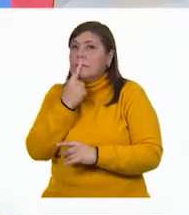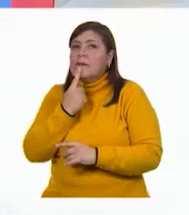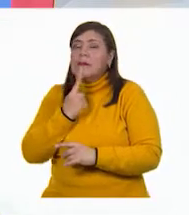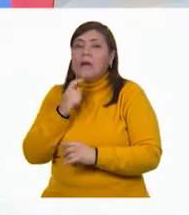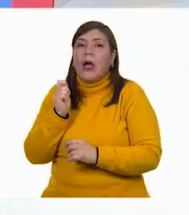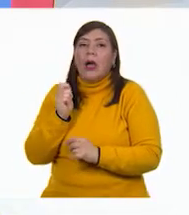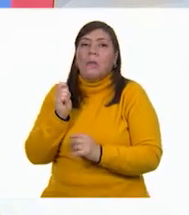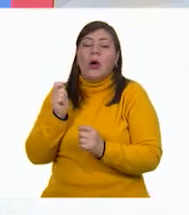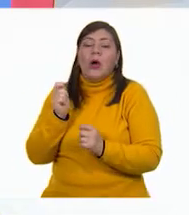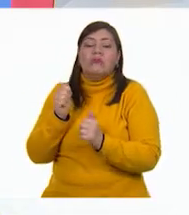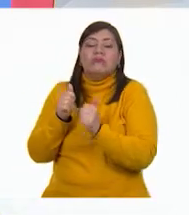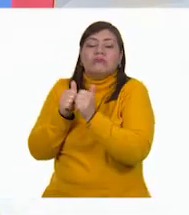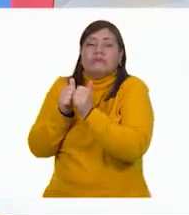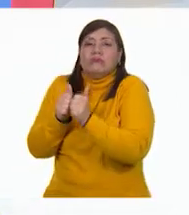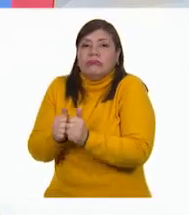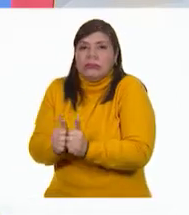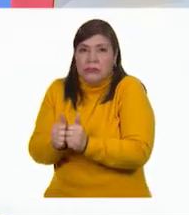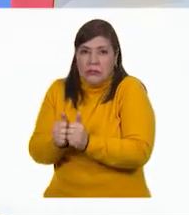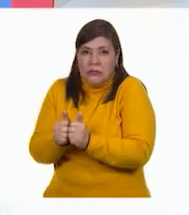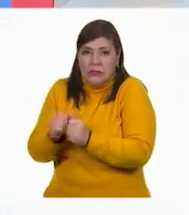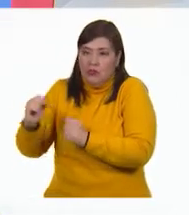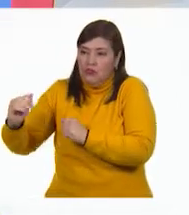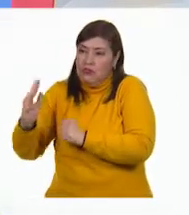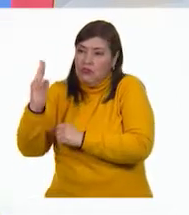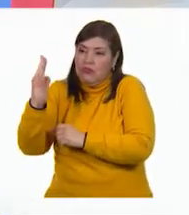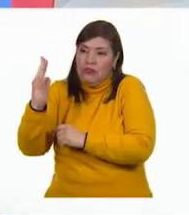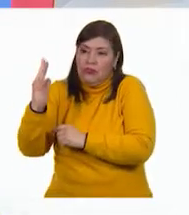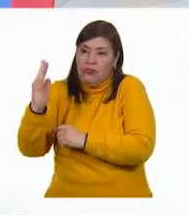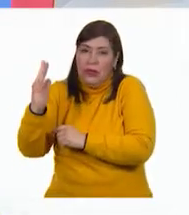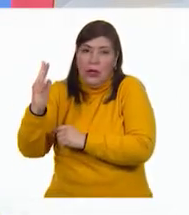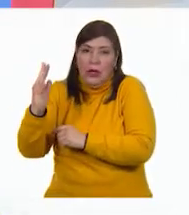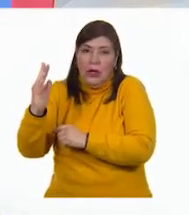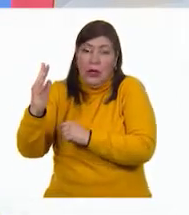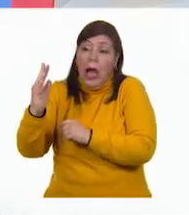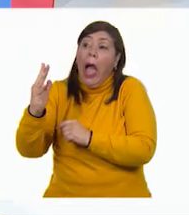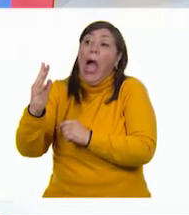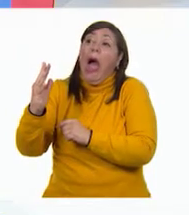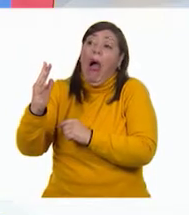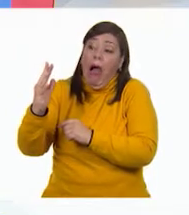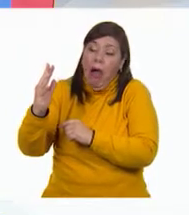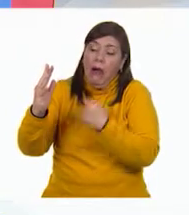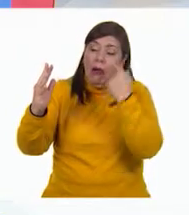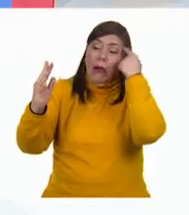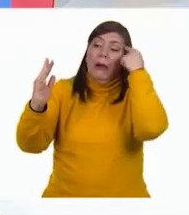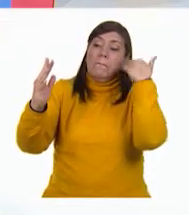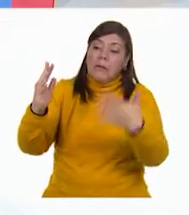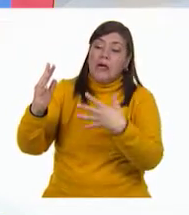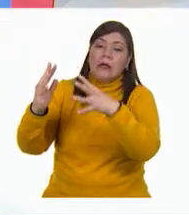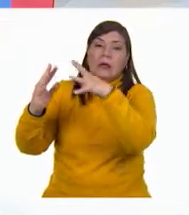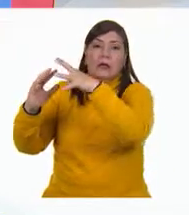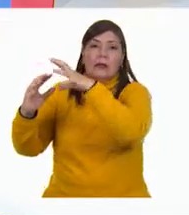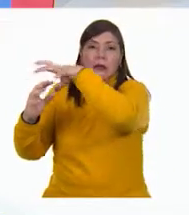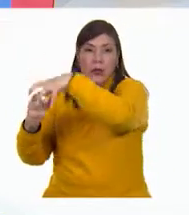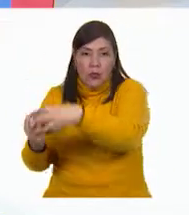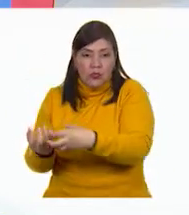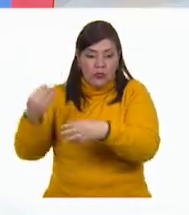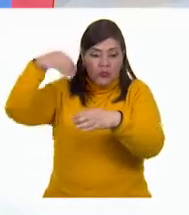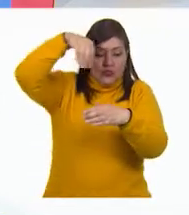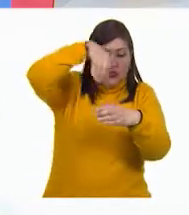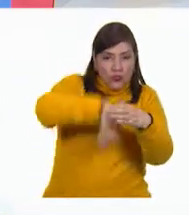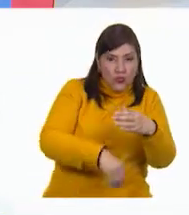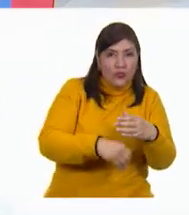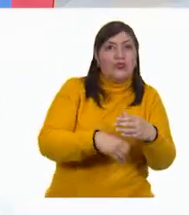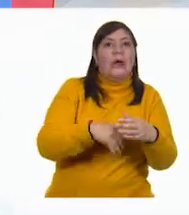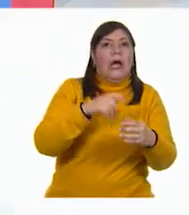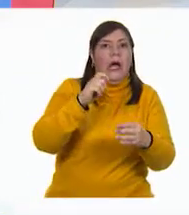Entonces, la tomó, la metió en una bolsa de lona y se